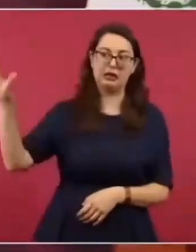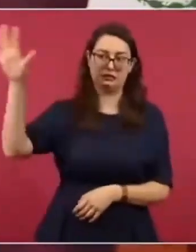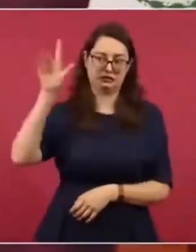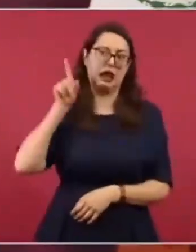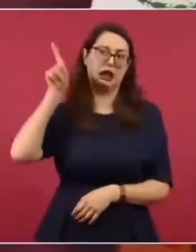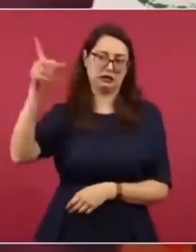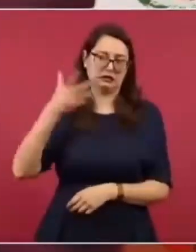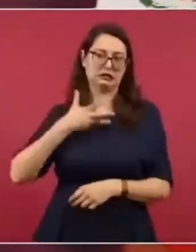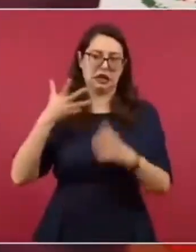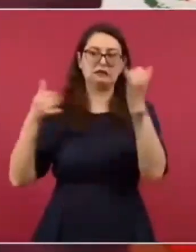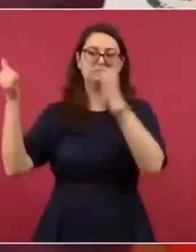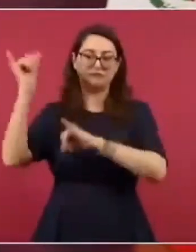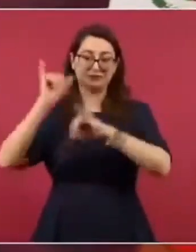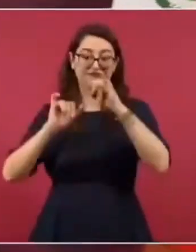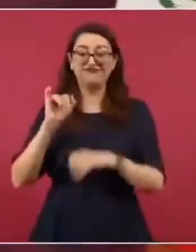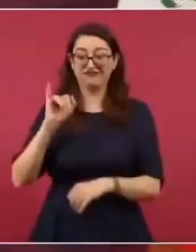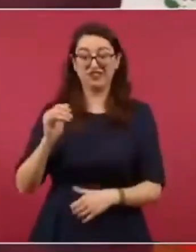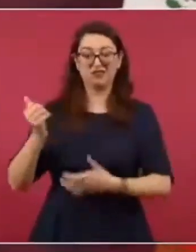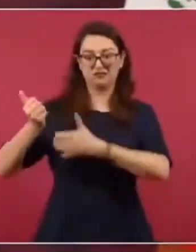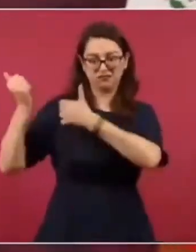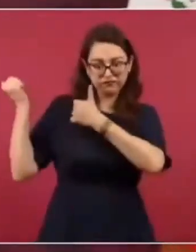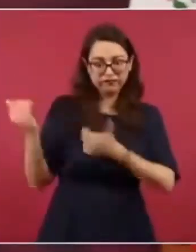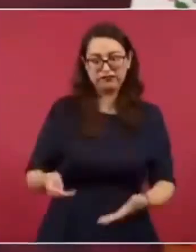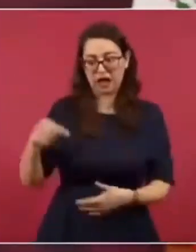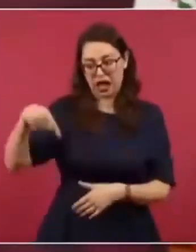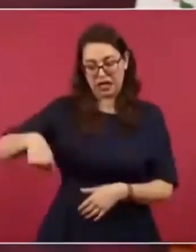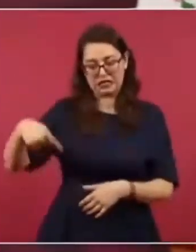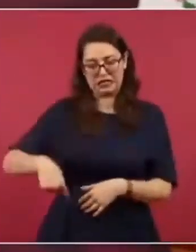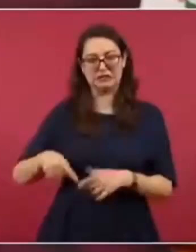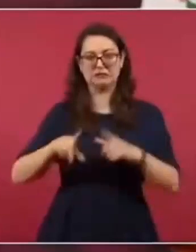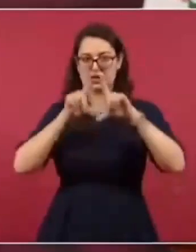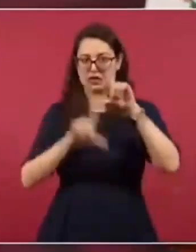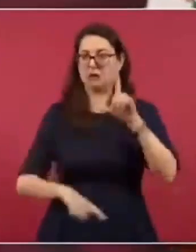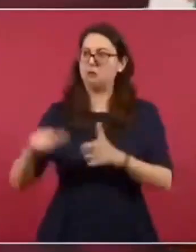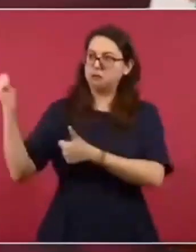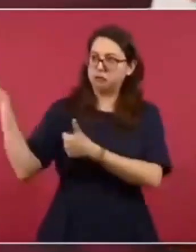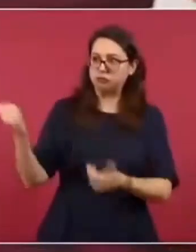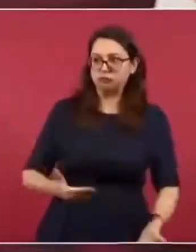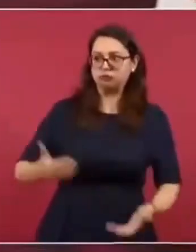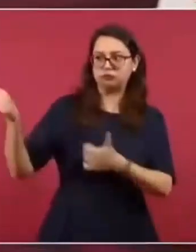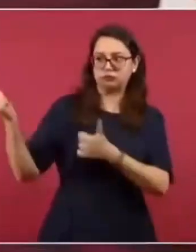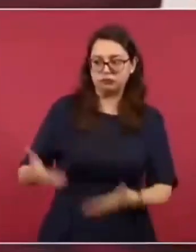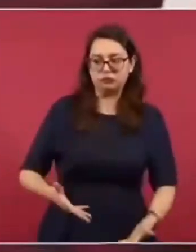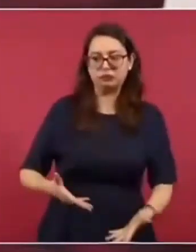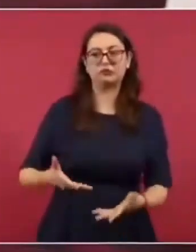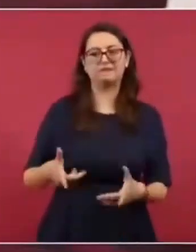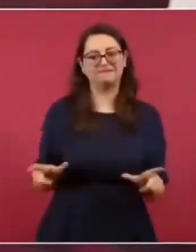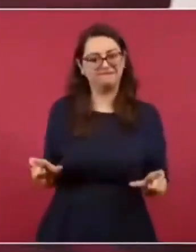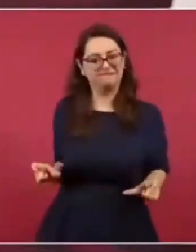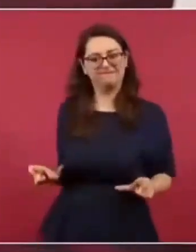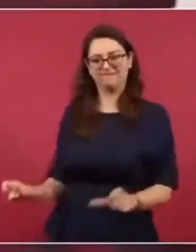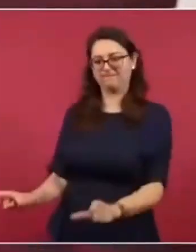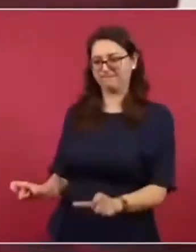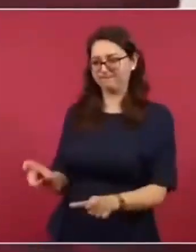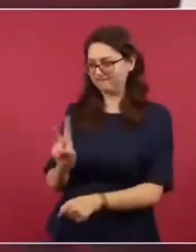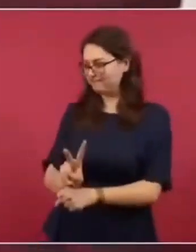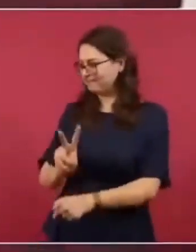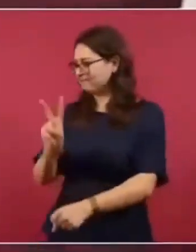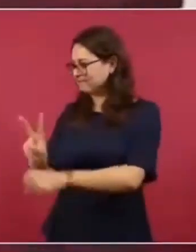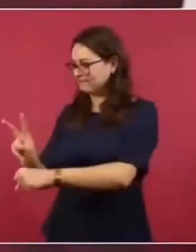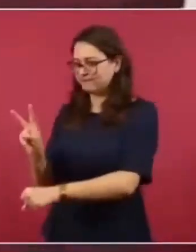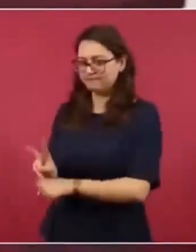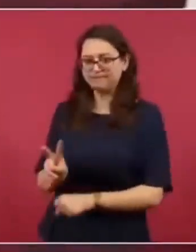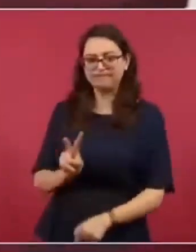y que nosotros estamos ayudando para que no haya tráfico de